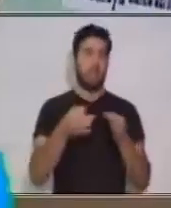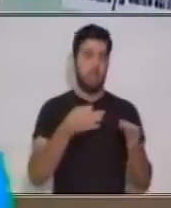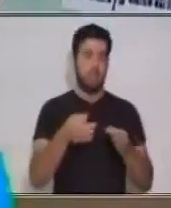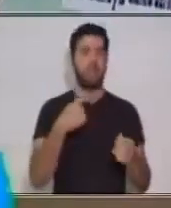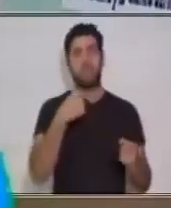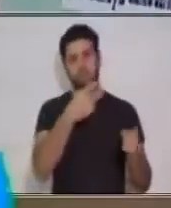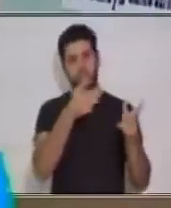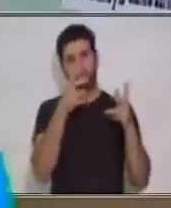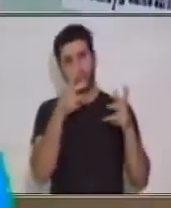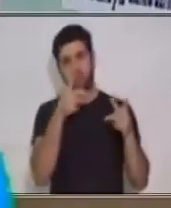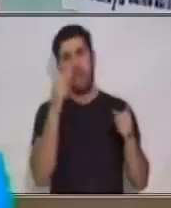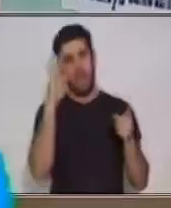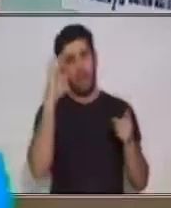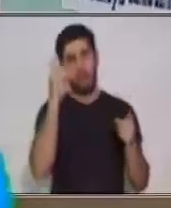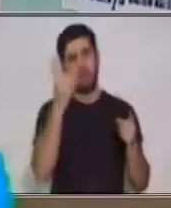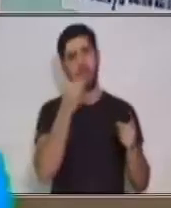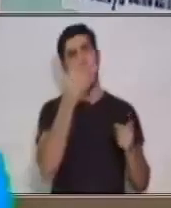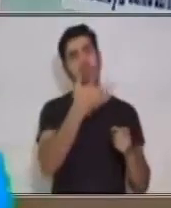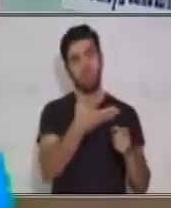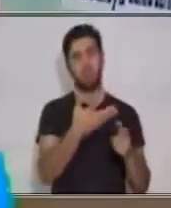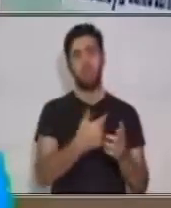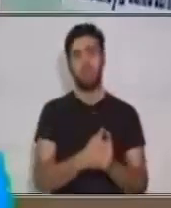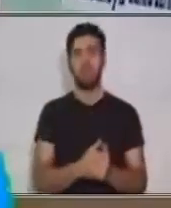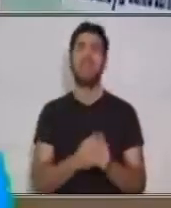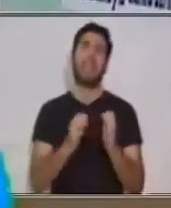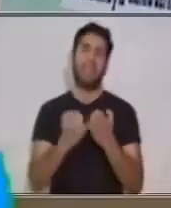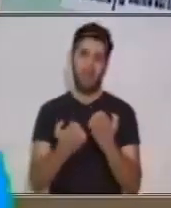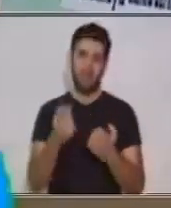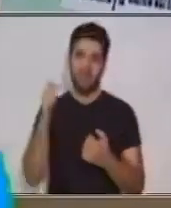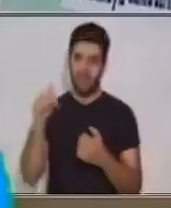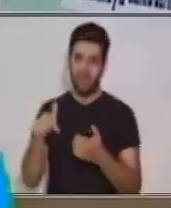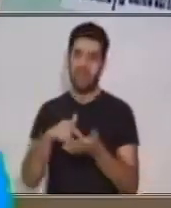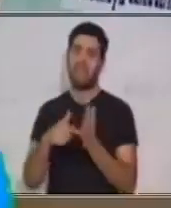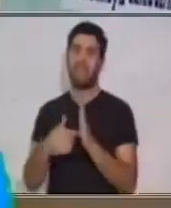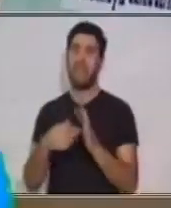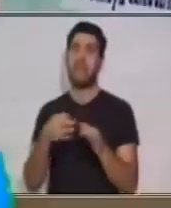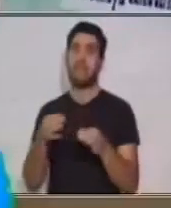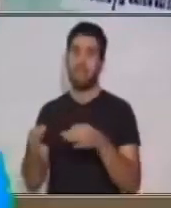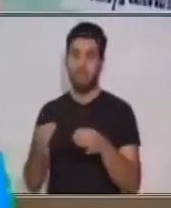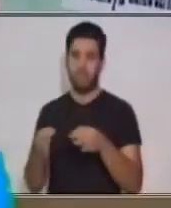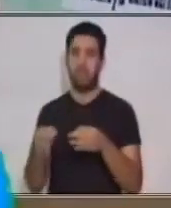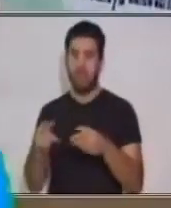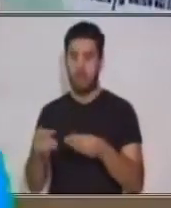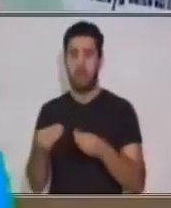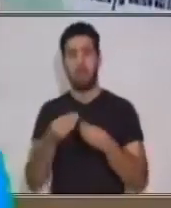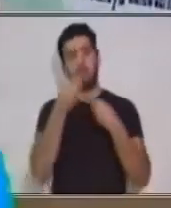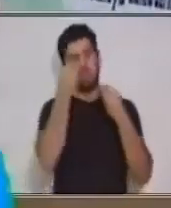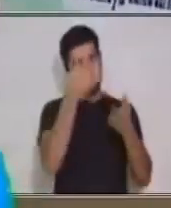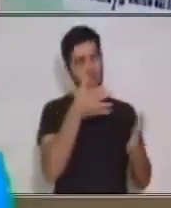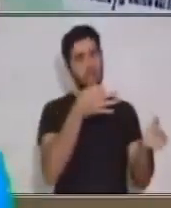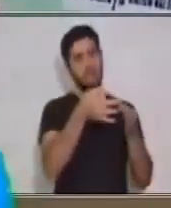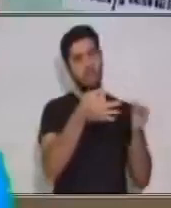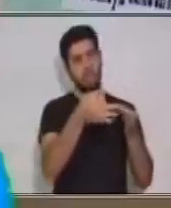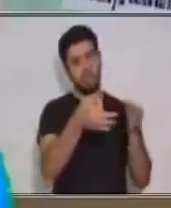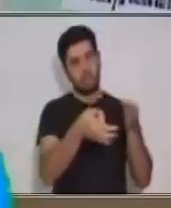escuchado. Cuando te piden que justifiques un tema, te están pidiendo precisamente eso. Que tú expliques el por qué es importante